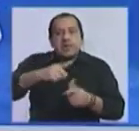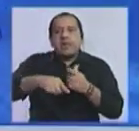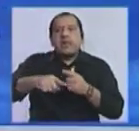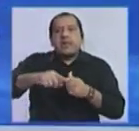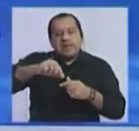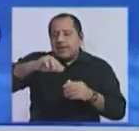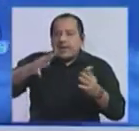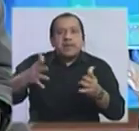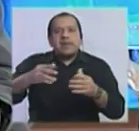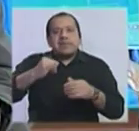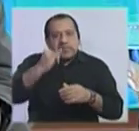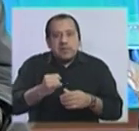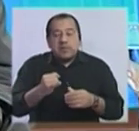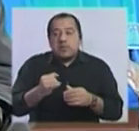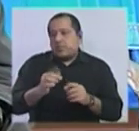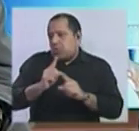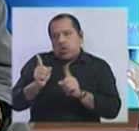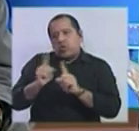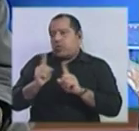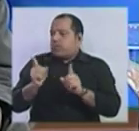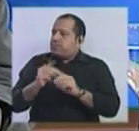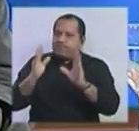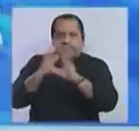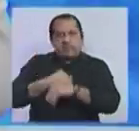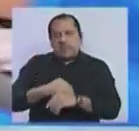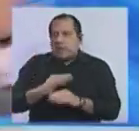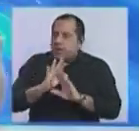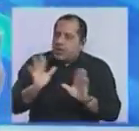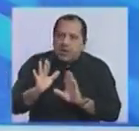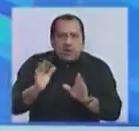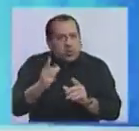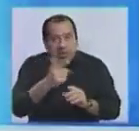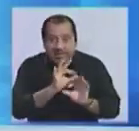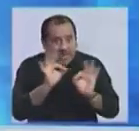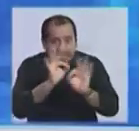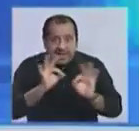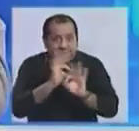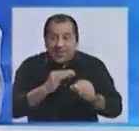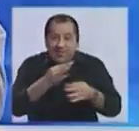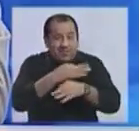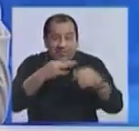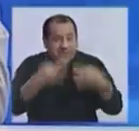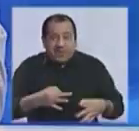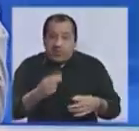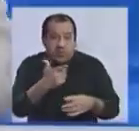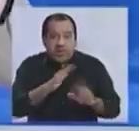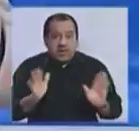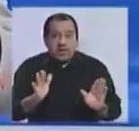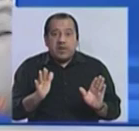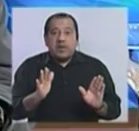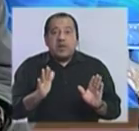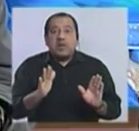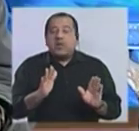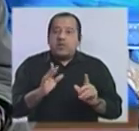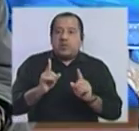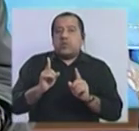esto? No, no. No hay ningún... No es razonable. No hay ningún escenario razonable en cual uno decía, el resultado va a ser X.